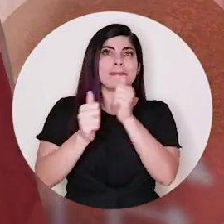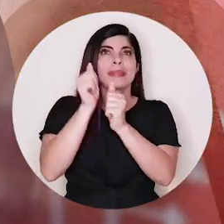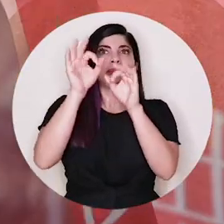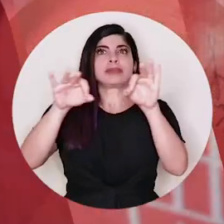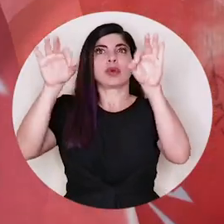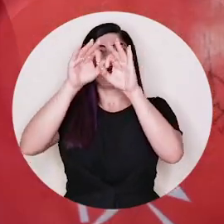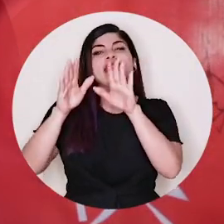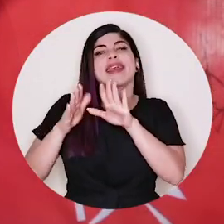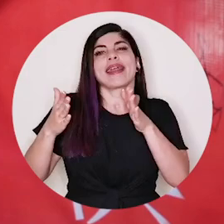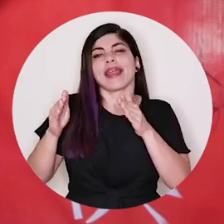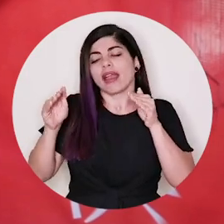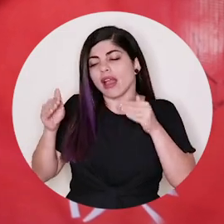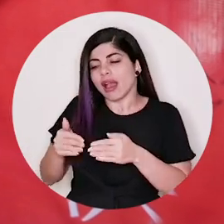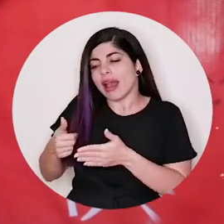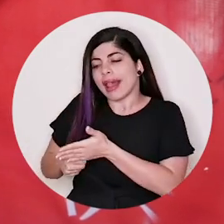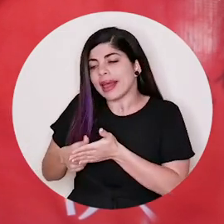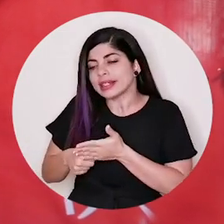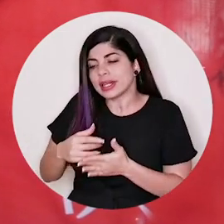interés político-electoral.